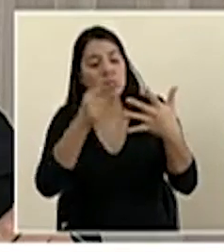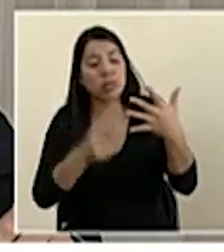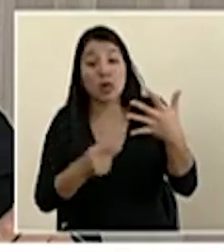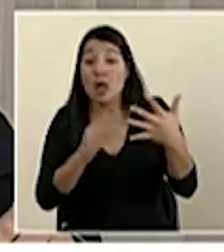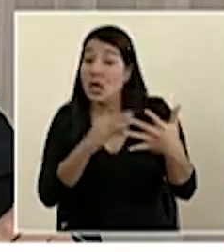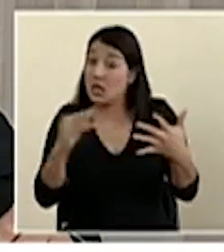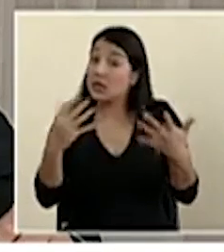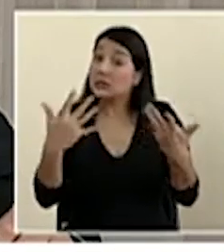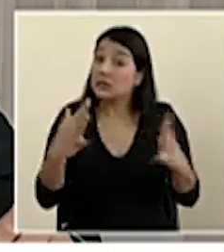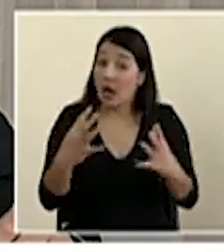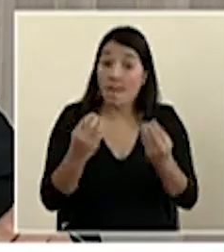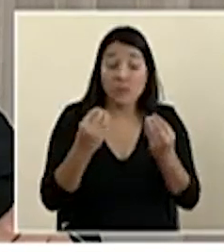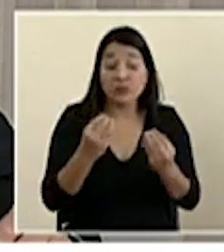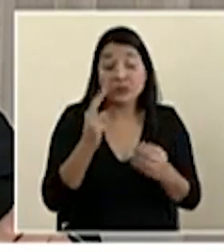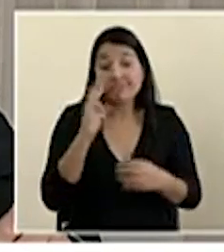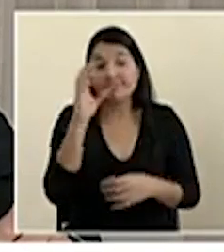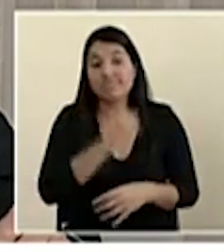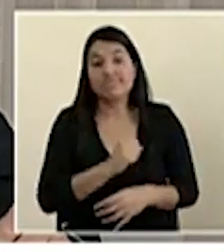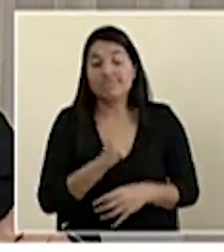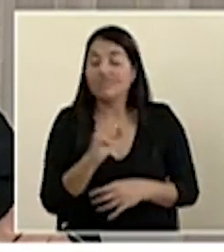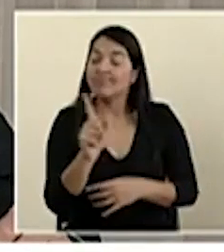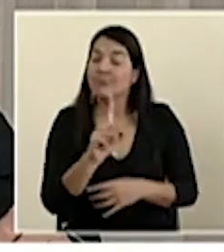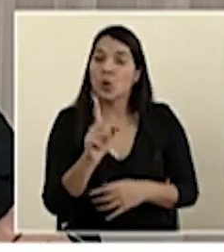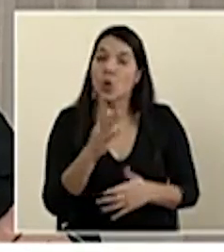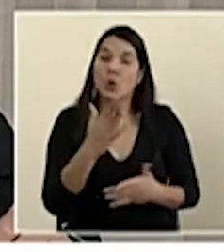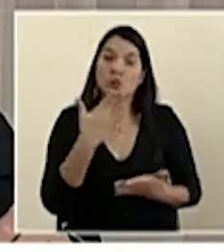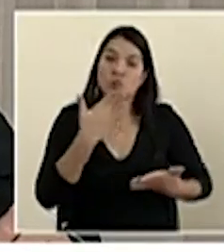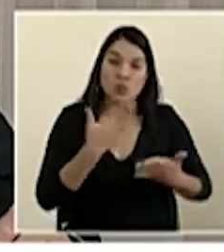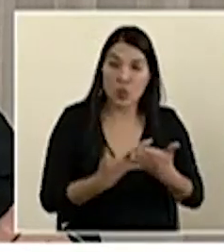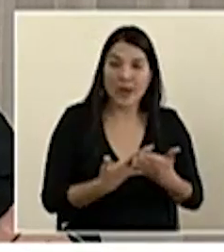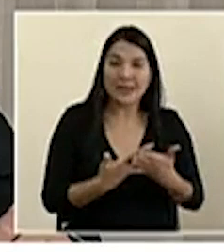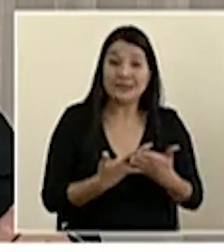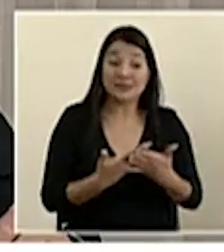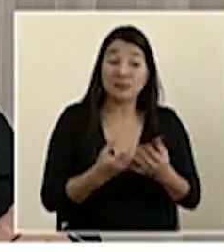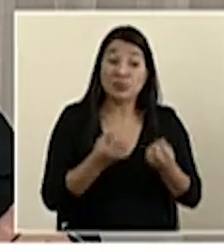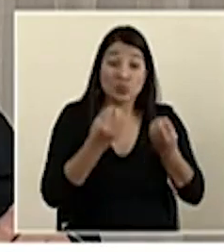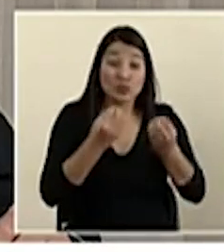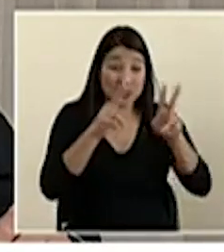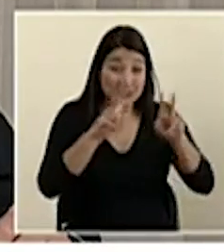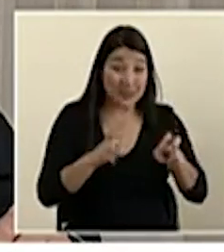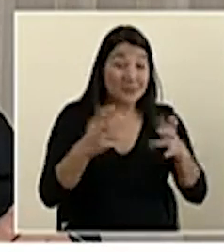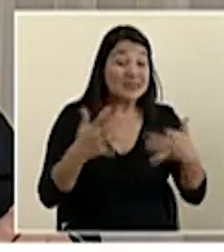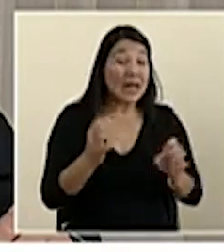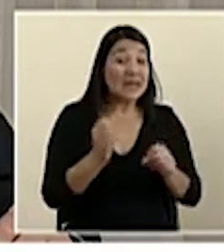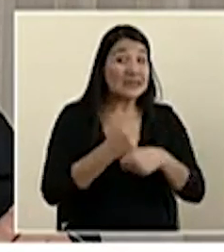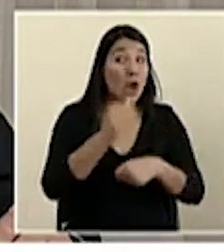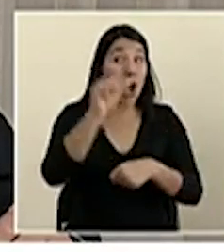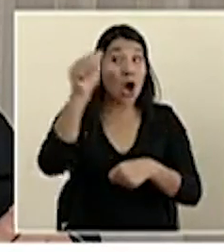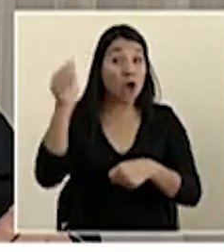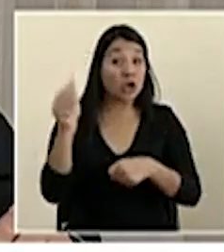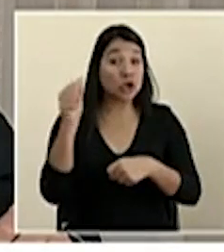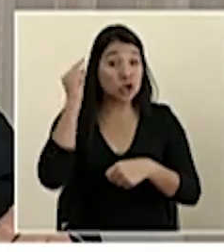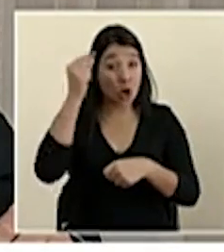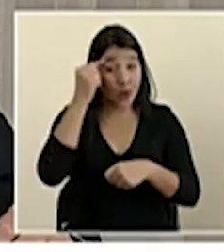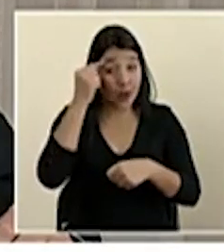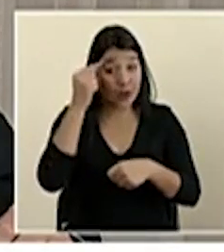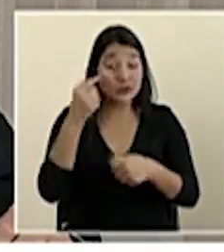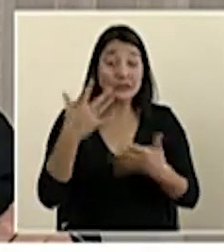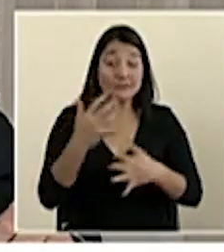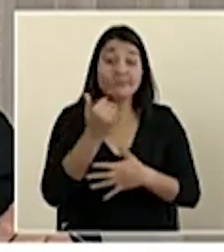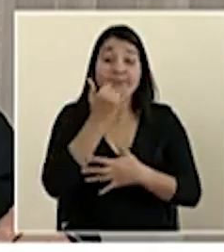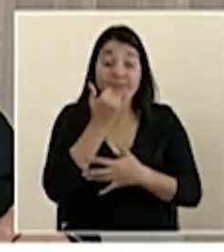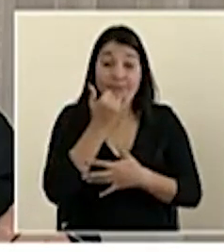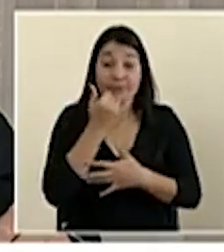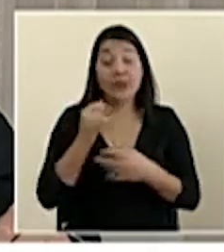para nada fiables, más bien han llevado justamente errores en otros gobiernos y tenemos que hacer ese análisis. Y el otro coordinador está